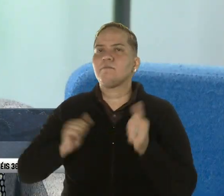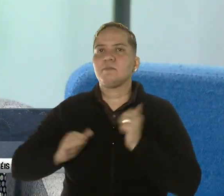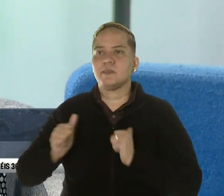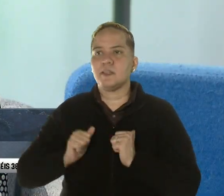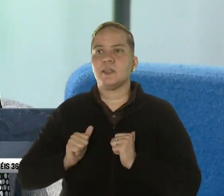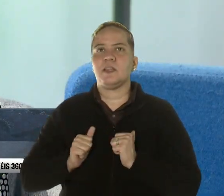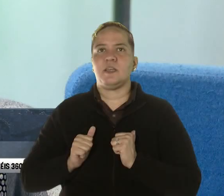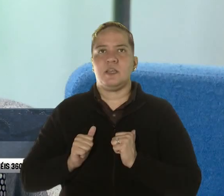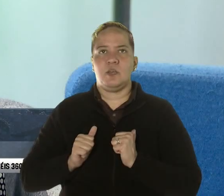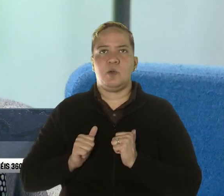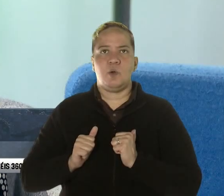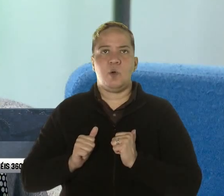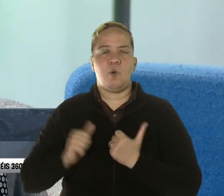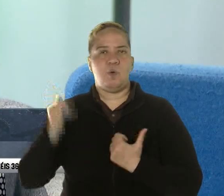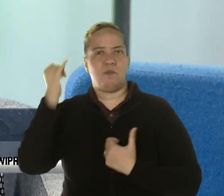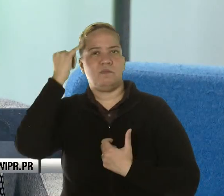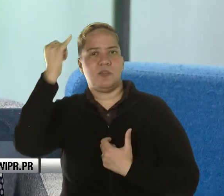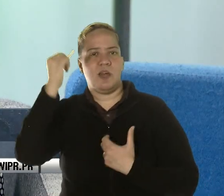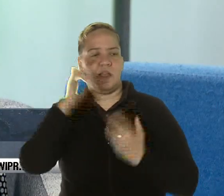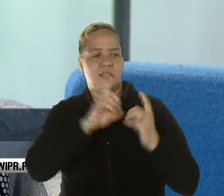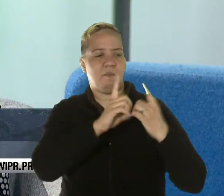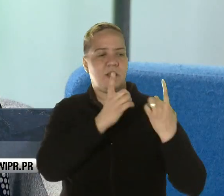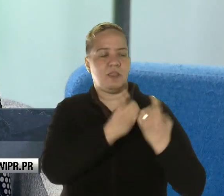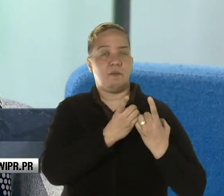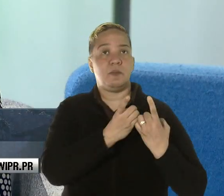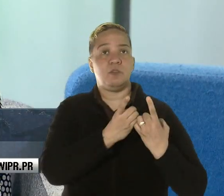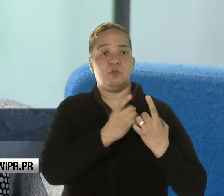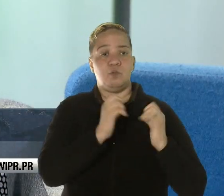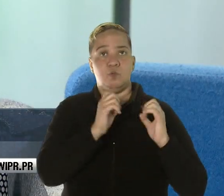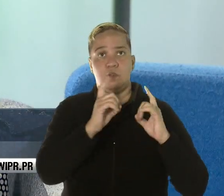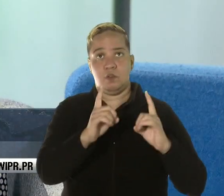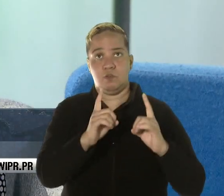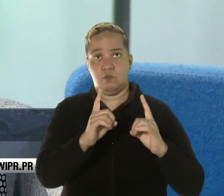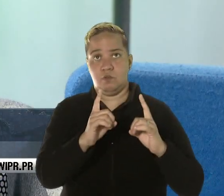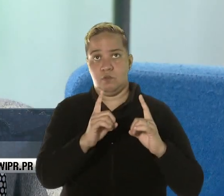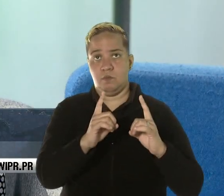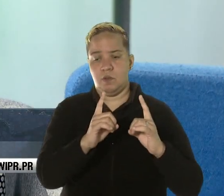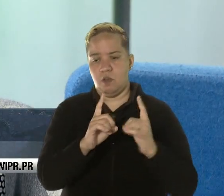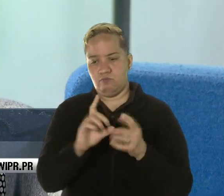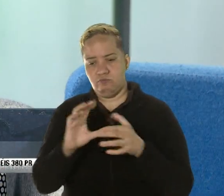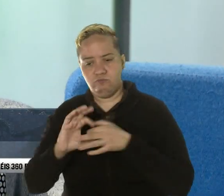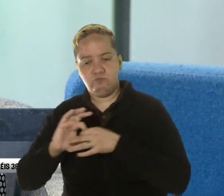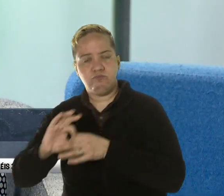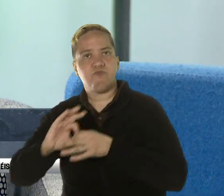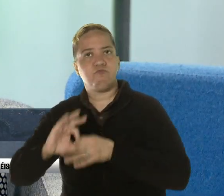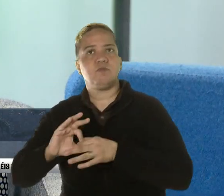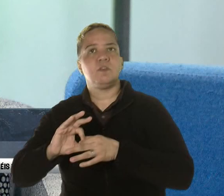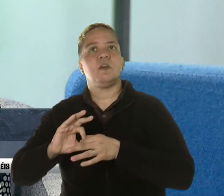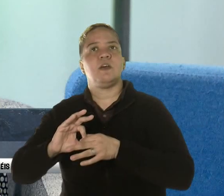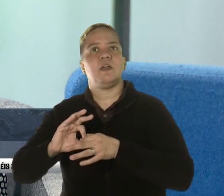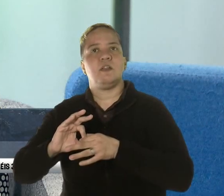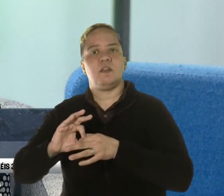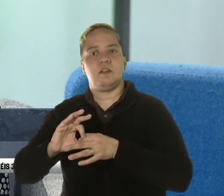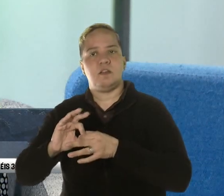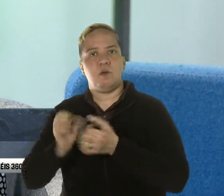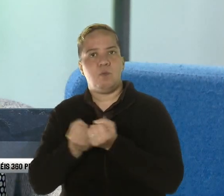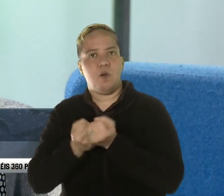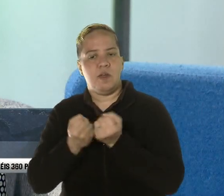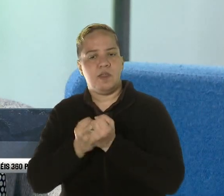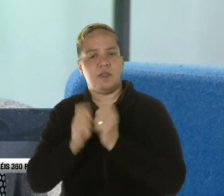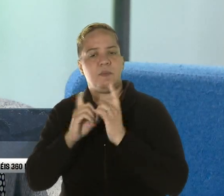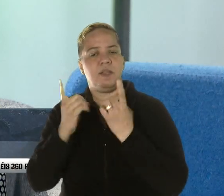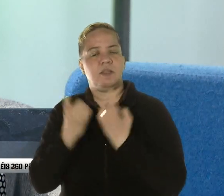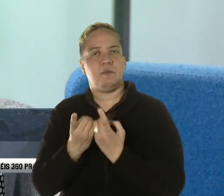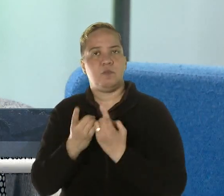iniciativa entre el Departamento de Educación y estamos para unar esfuerzo con el Departamento de la Familia para así proveer las